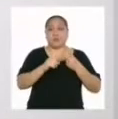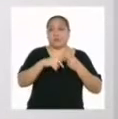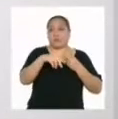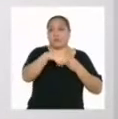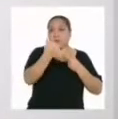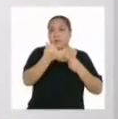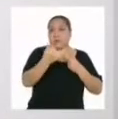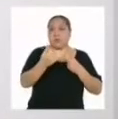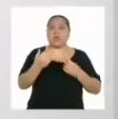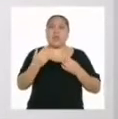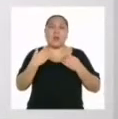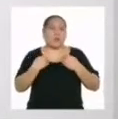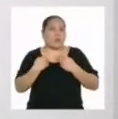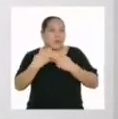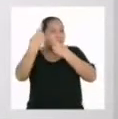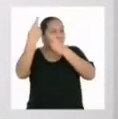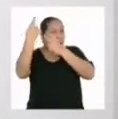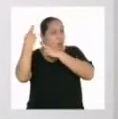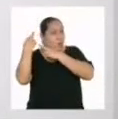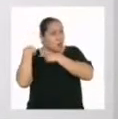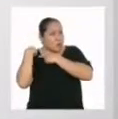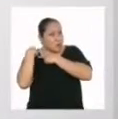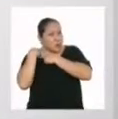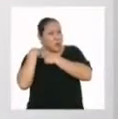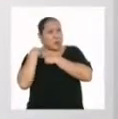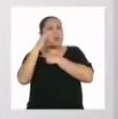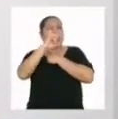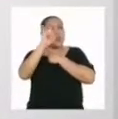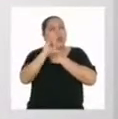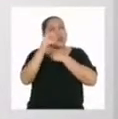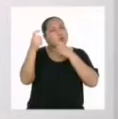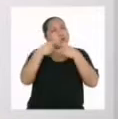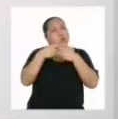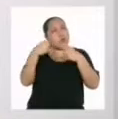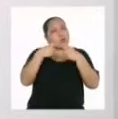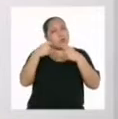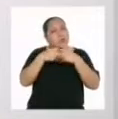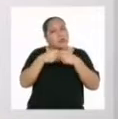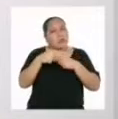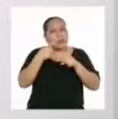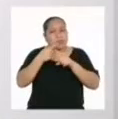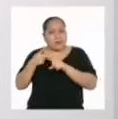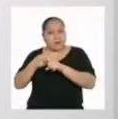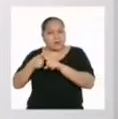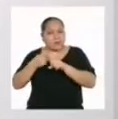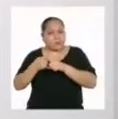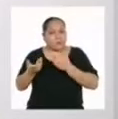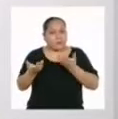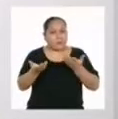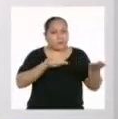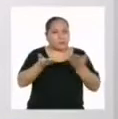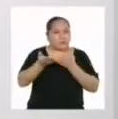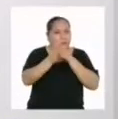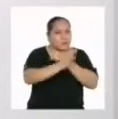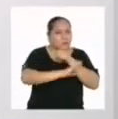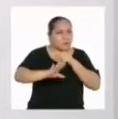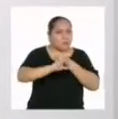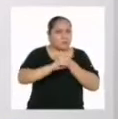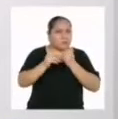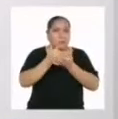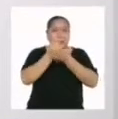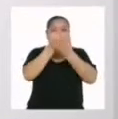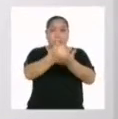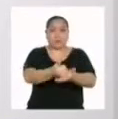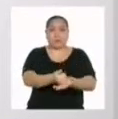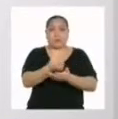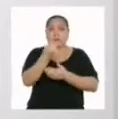¿debemos ser responsables en el consumo de la electricidad y otros servicios básicos para ayudar